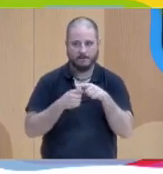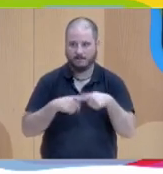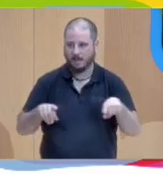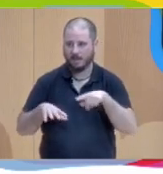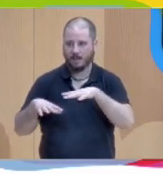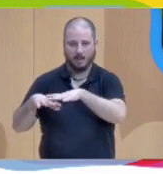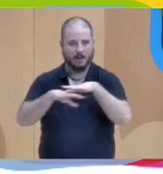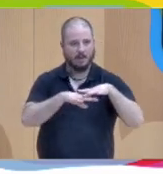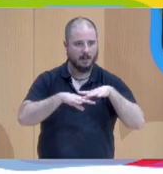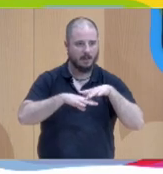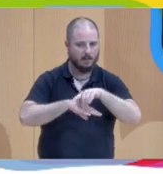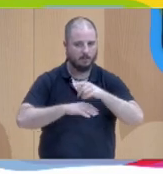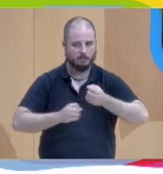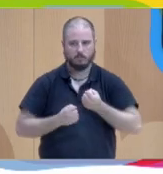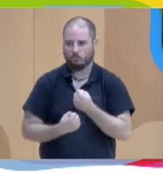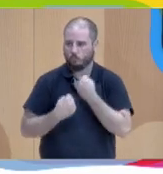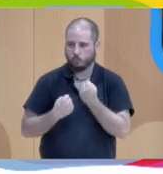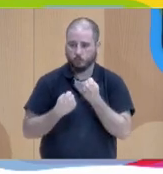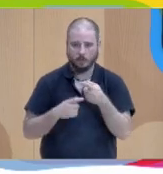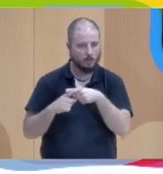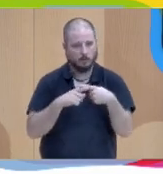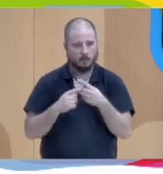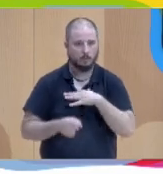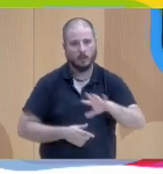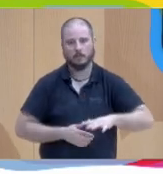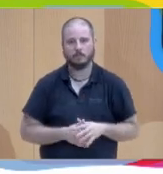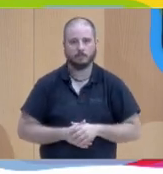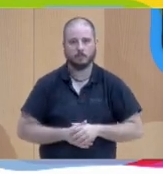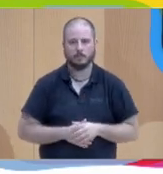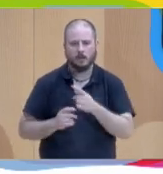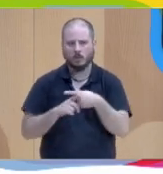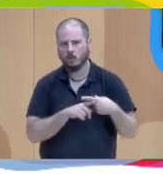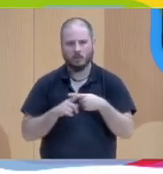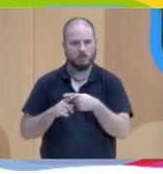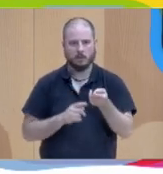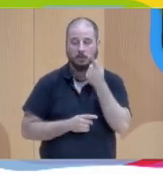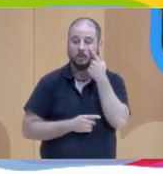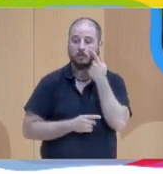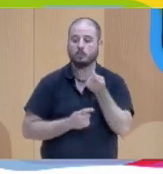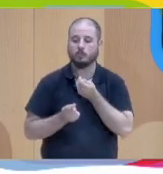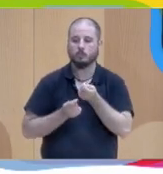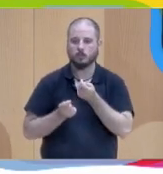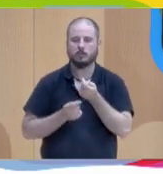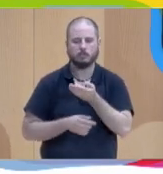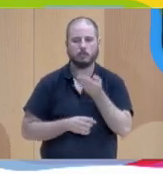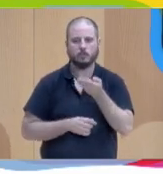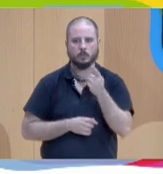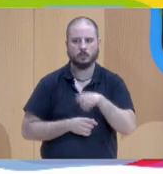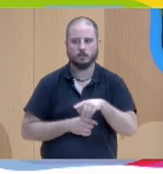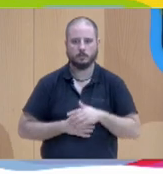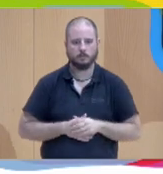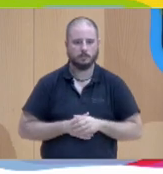ahí es donde tomamos músculo y donde podamos compartir y que ese compartir sea supervisado, eso sí también es importante, ¿sí? Con lo cual,